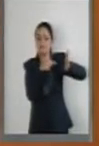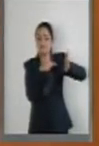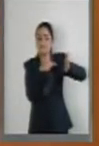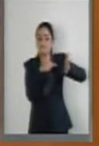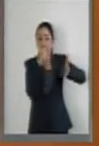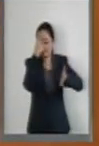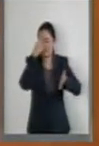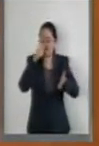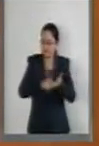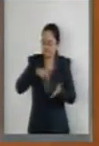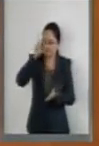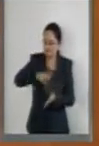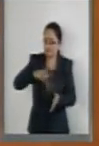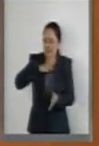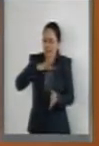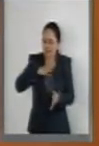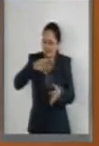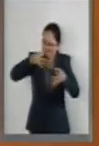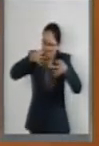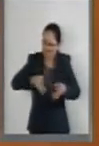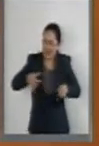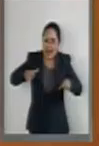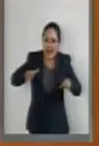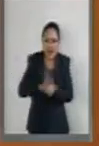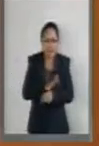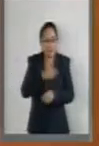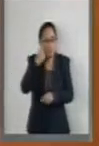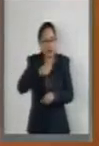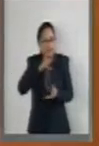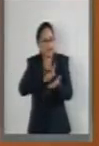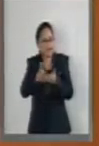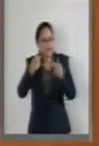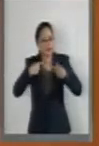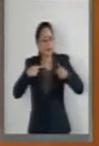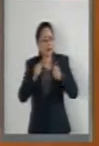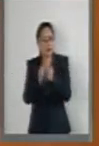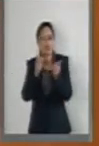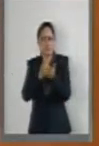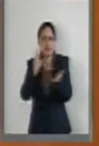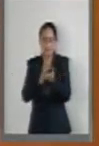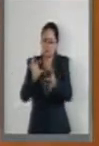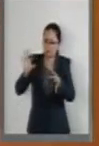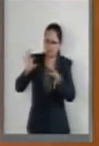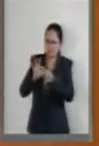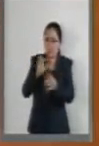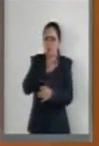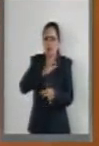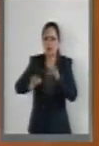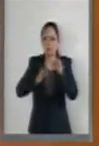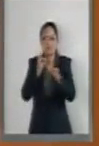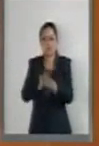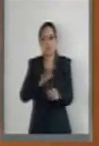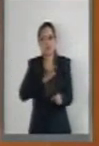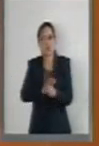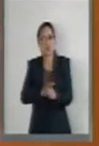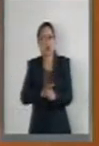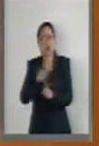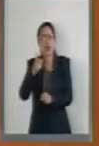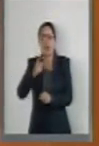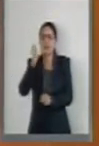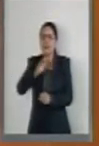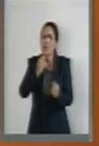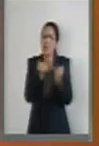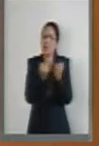si logramos avanzar, que bajo su consideración y análisis logramos incorporar a nuestra ley